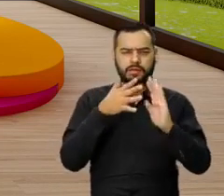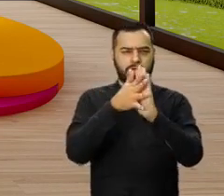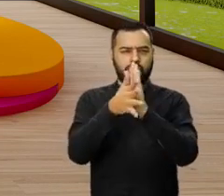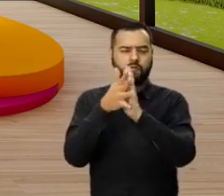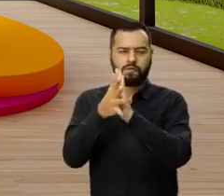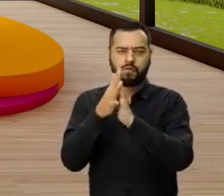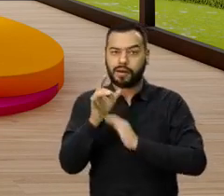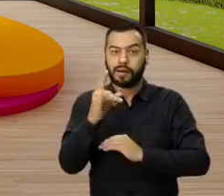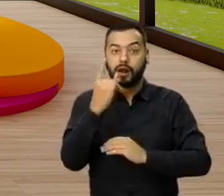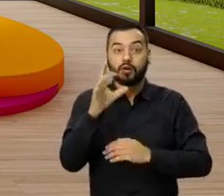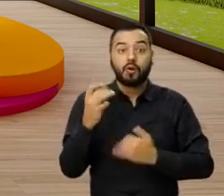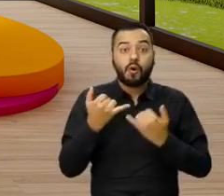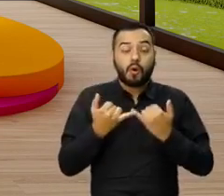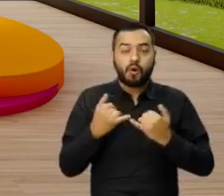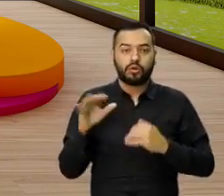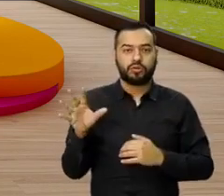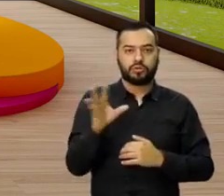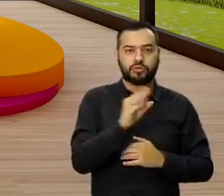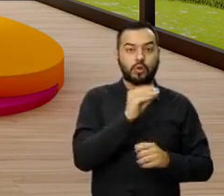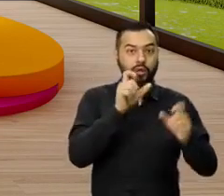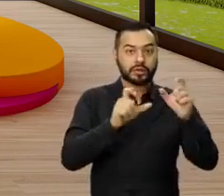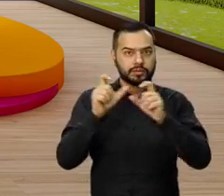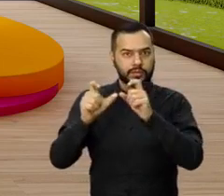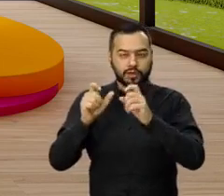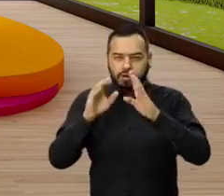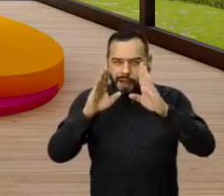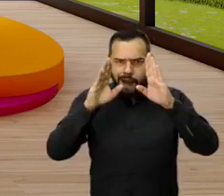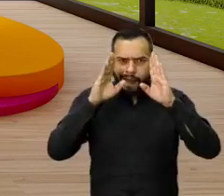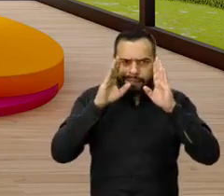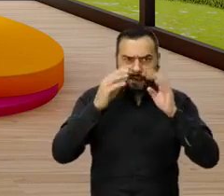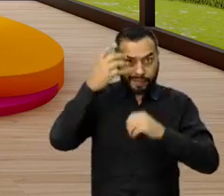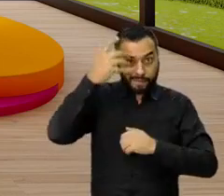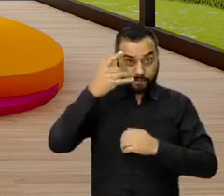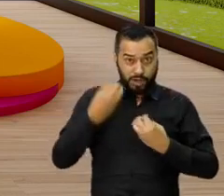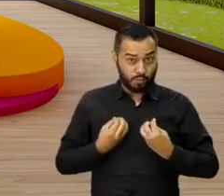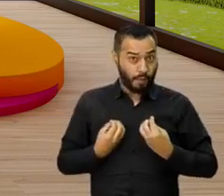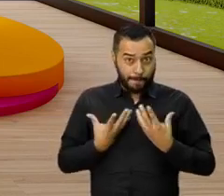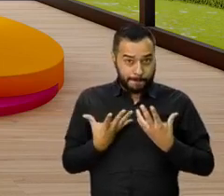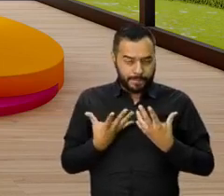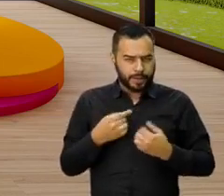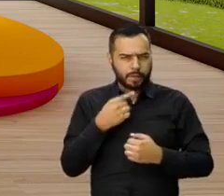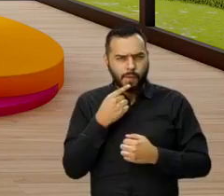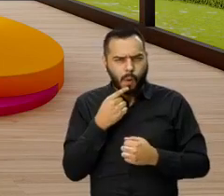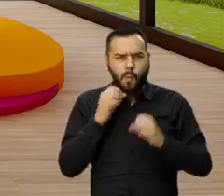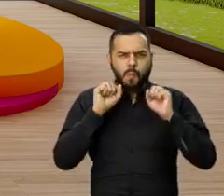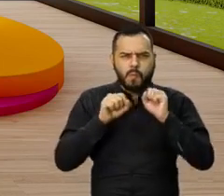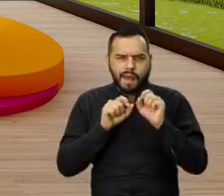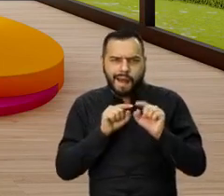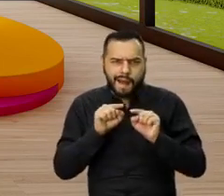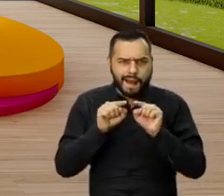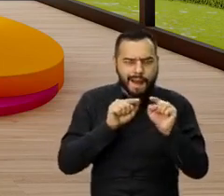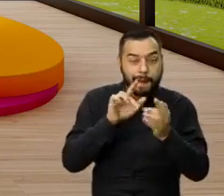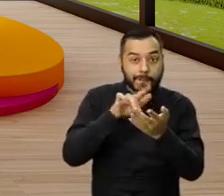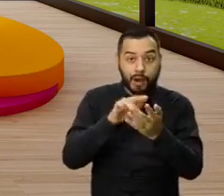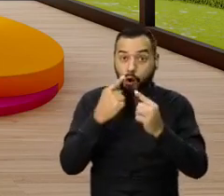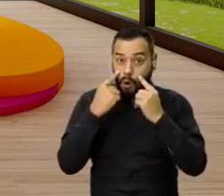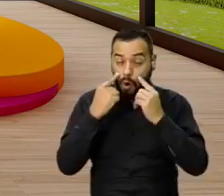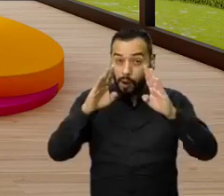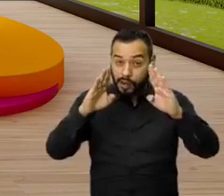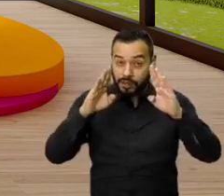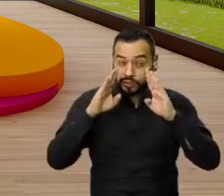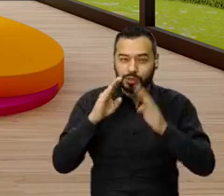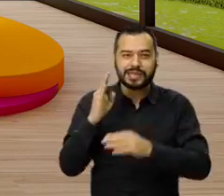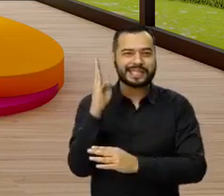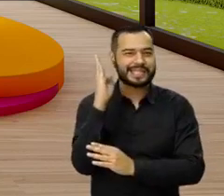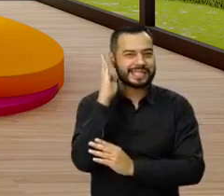que hoy todas las personas que estén muy atentas en este Facebook Live van a poder participar. Escúchenme bien por